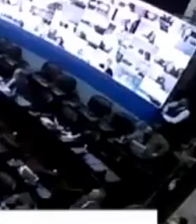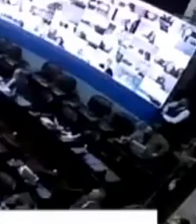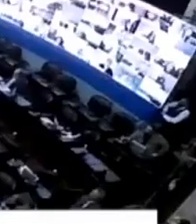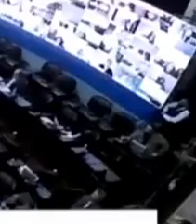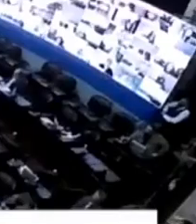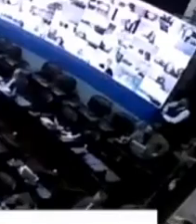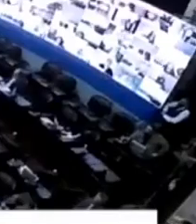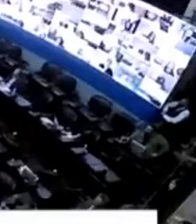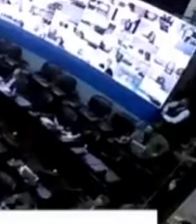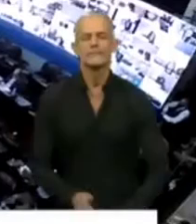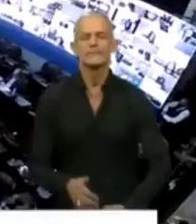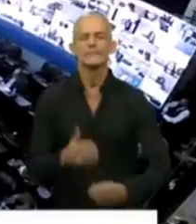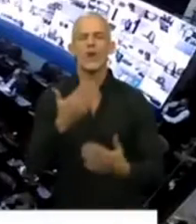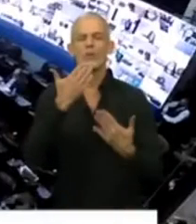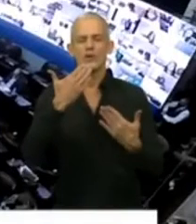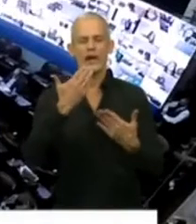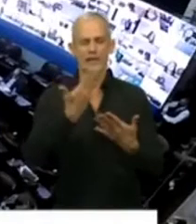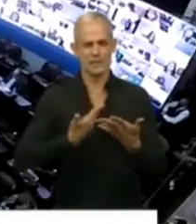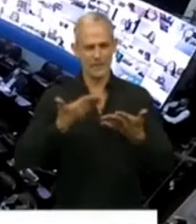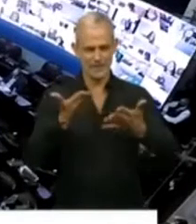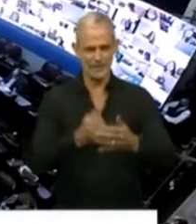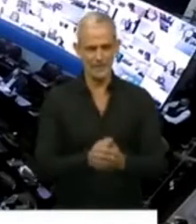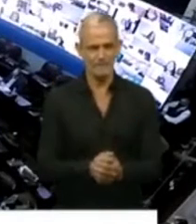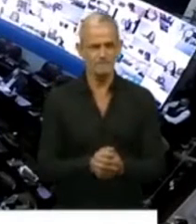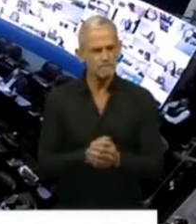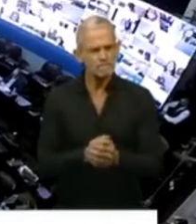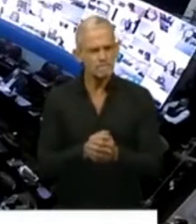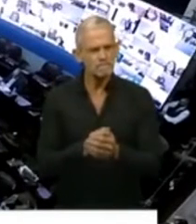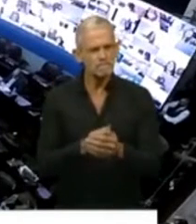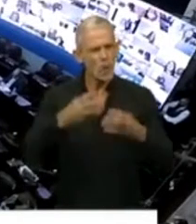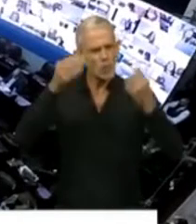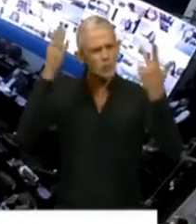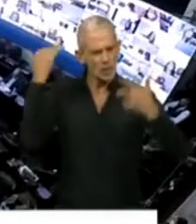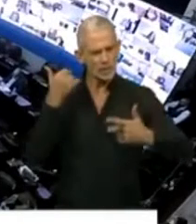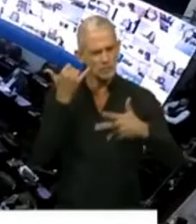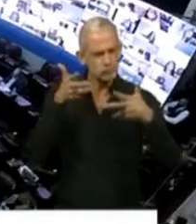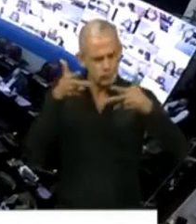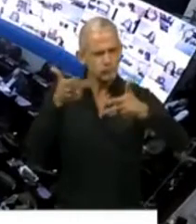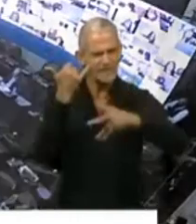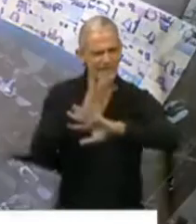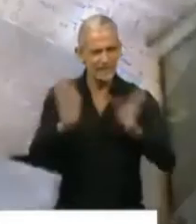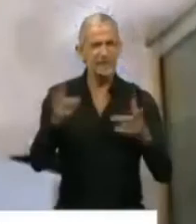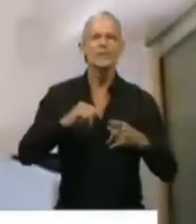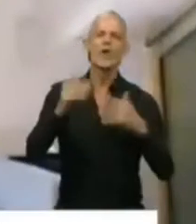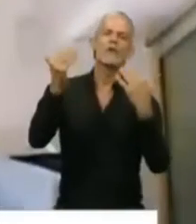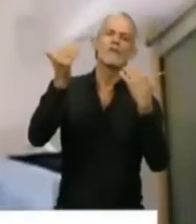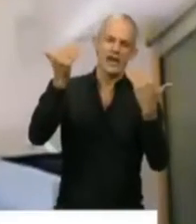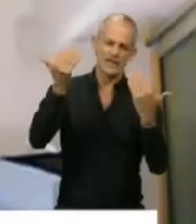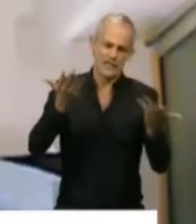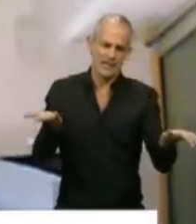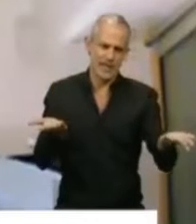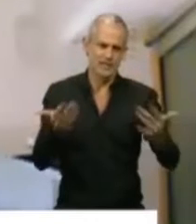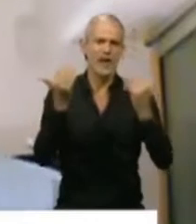Gracias, señor Presidente. Se hizo en reiteradas oportunidades, pero quiero felicitar y destacar